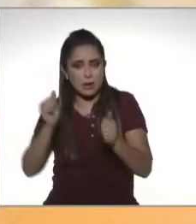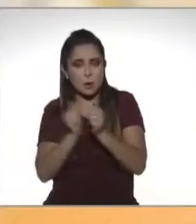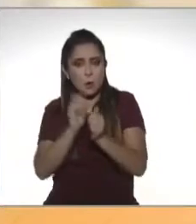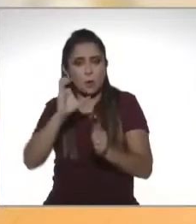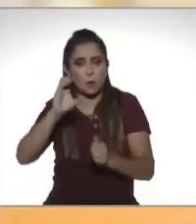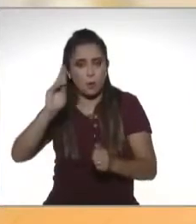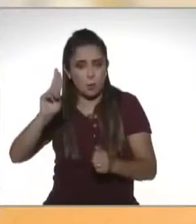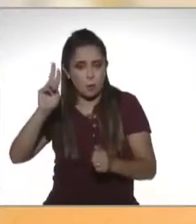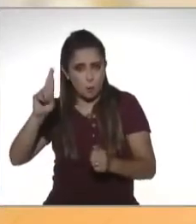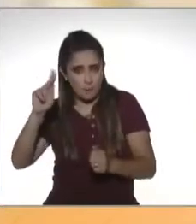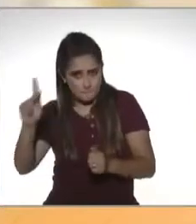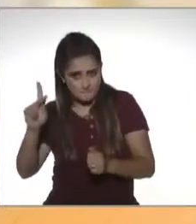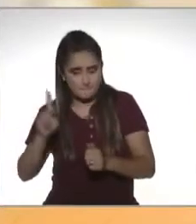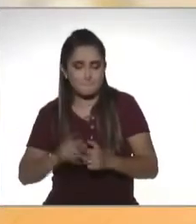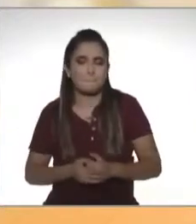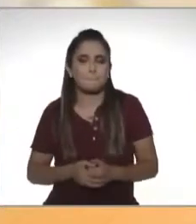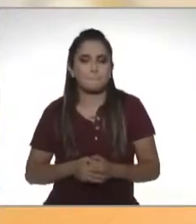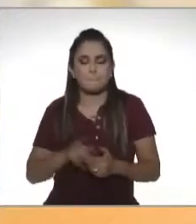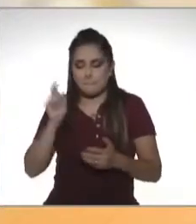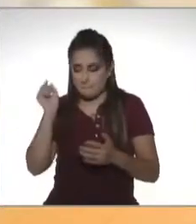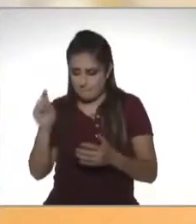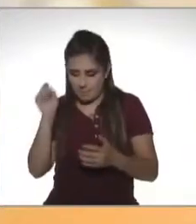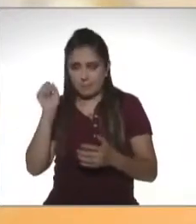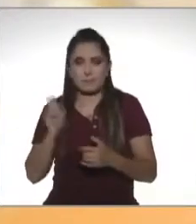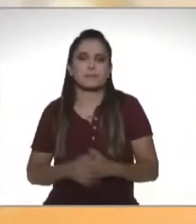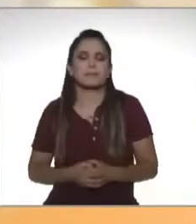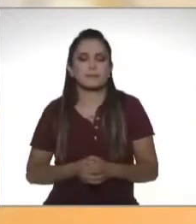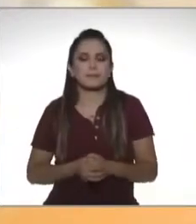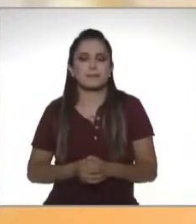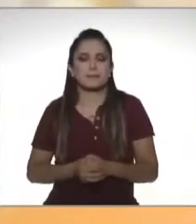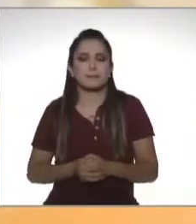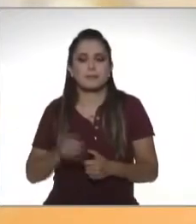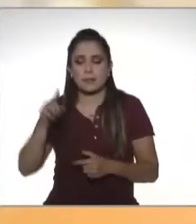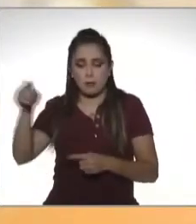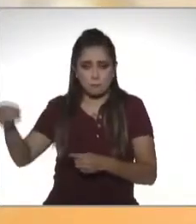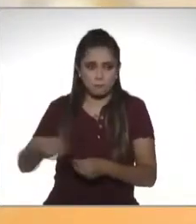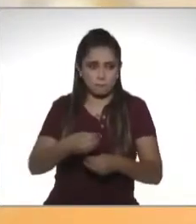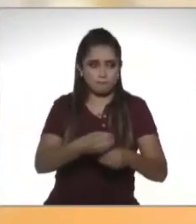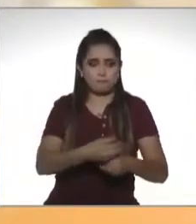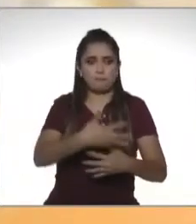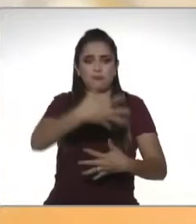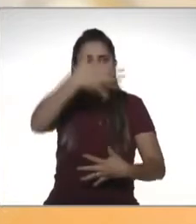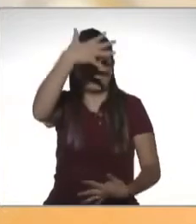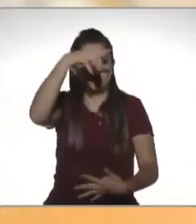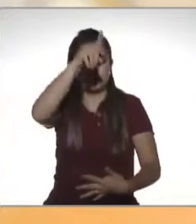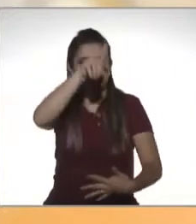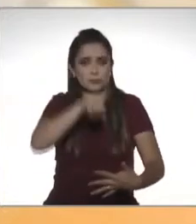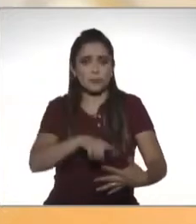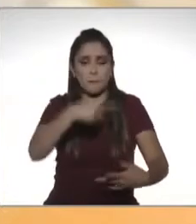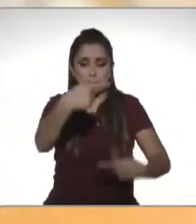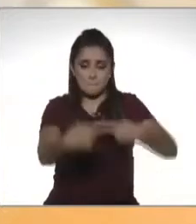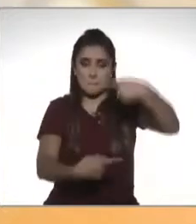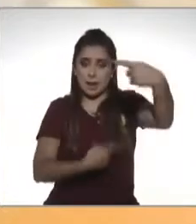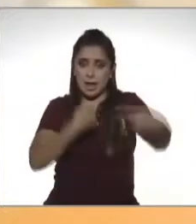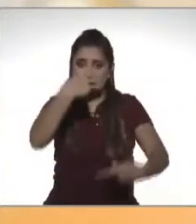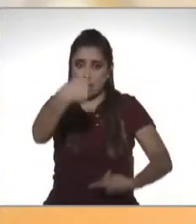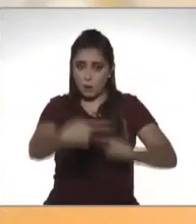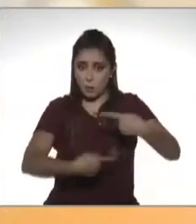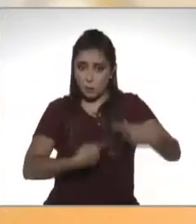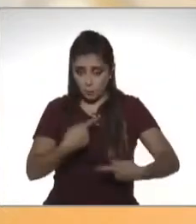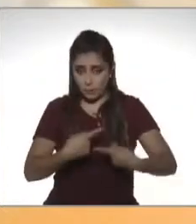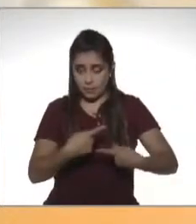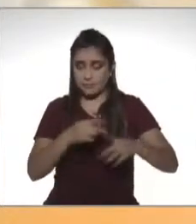registro de población CURP y da clic. Antes de ingresar al cuestionario electrónico, es